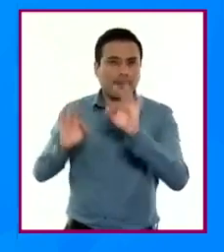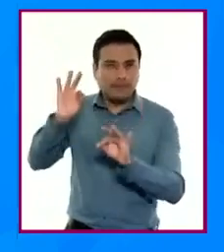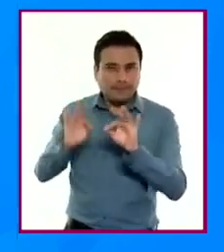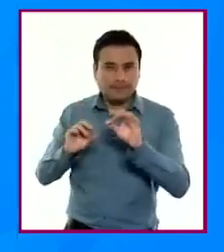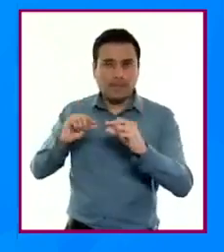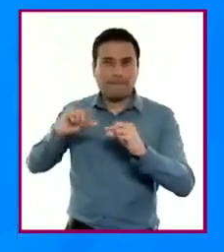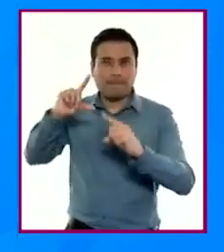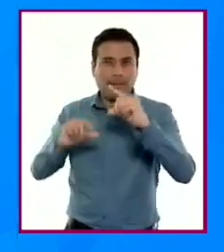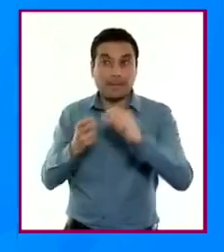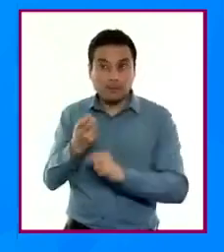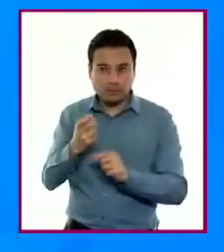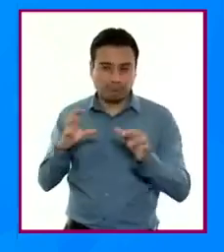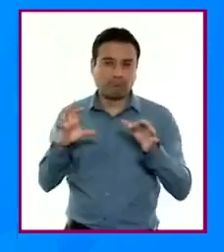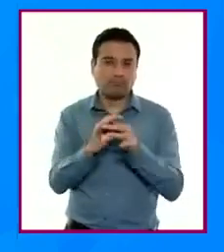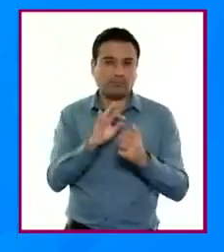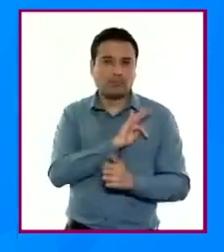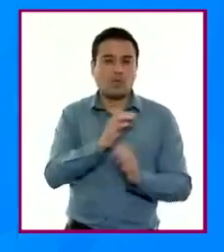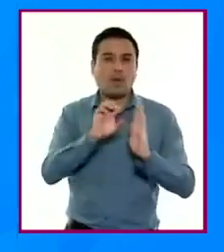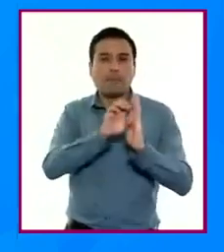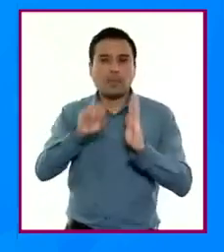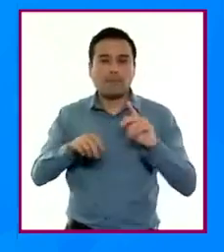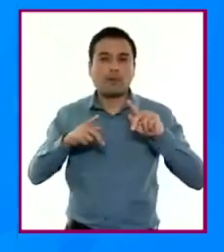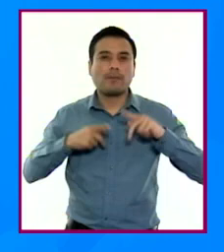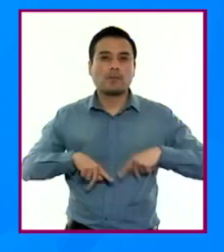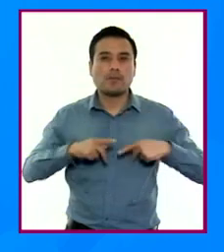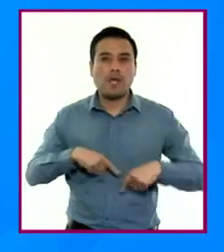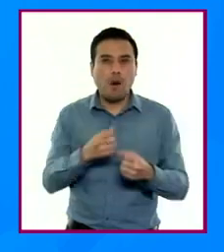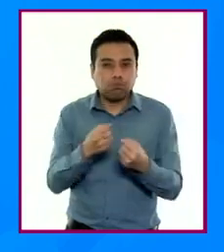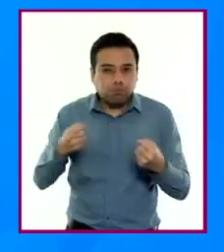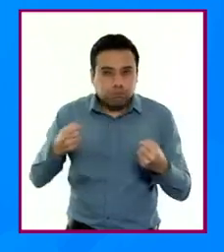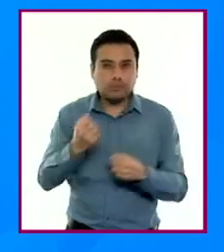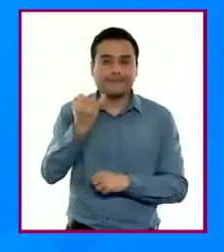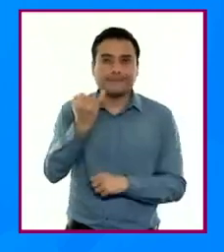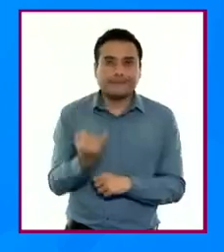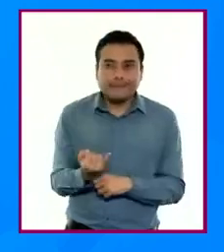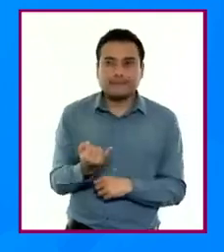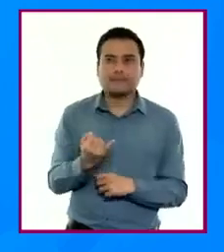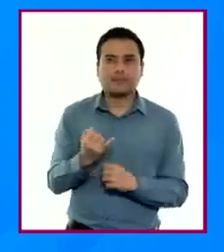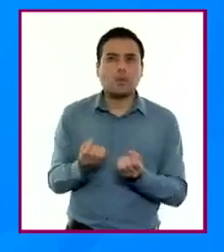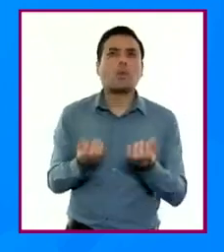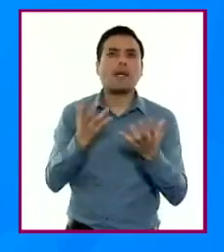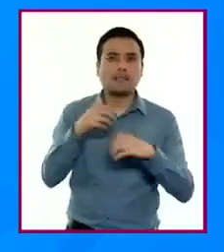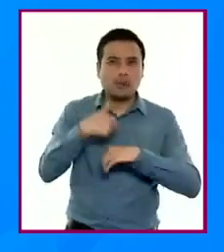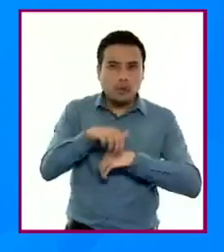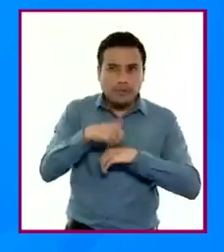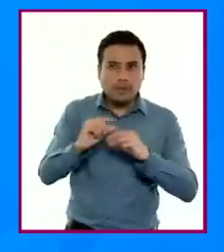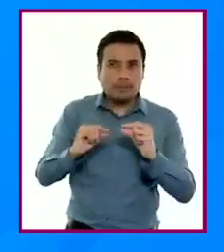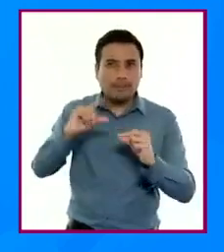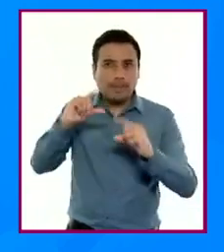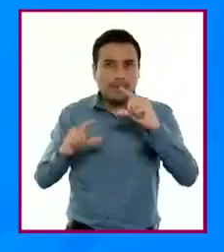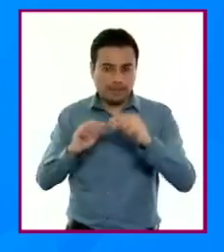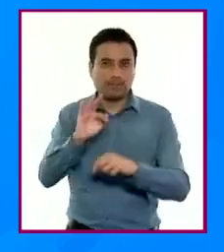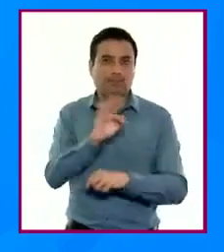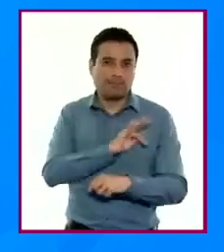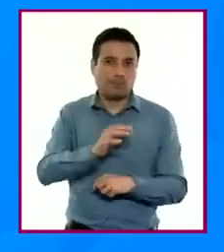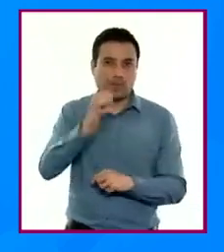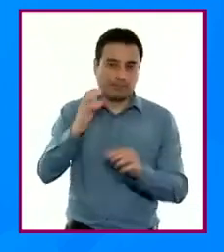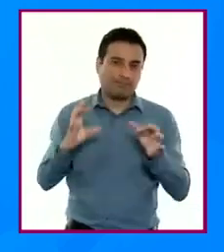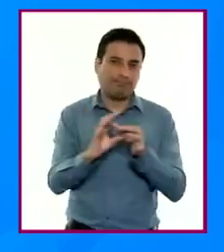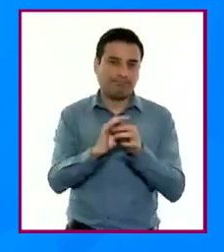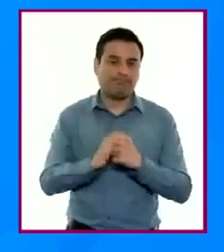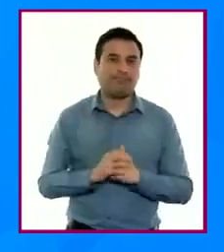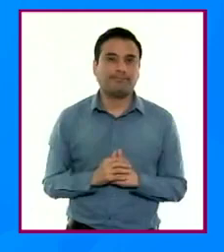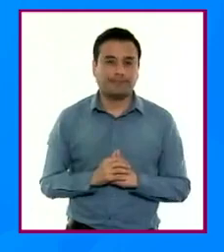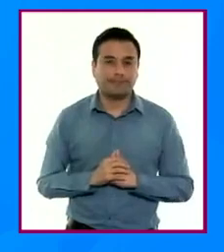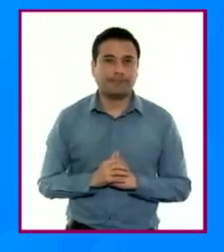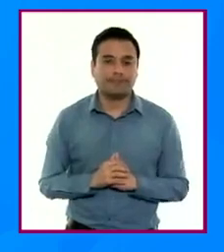analizar los datos estadísticos de las personas con obesidad, desnutrición o alguna otra enfermedad relacionada con la